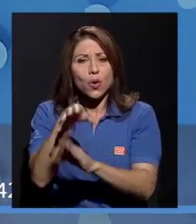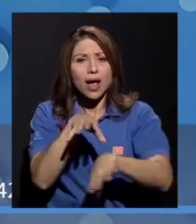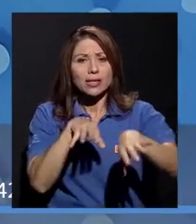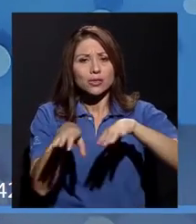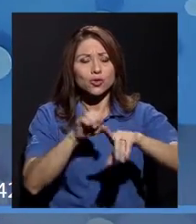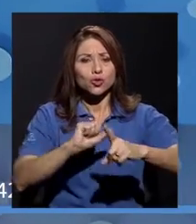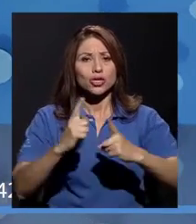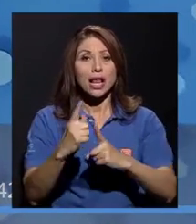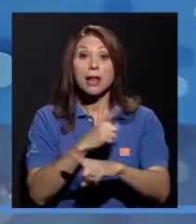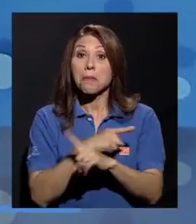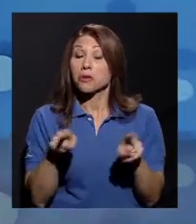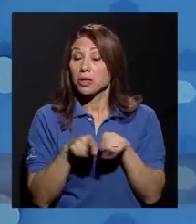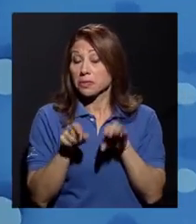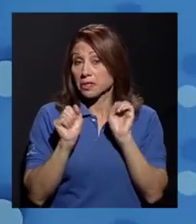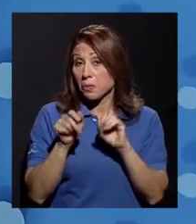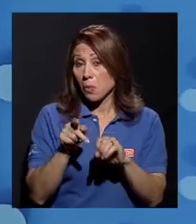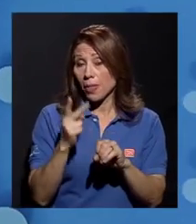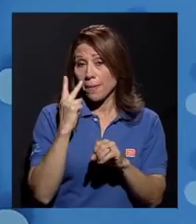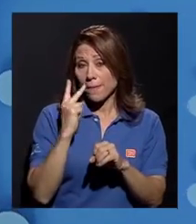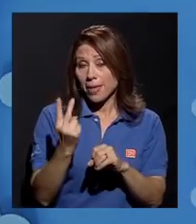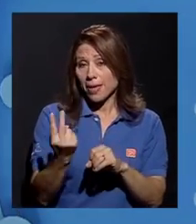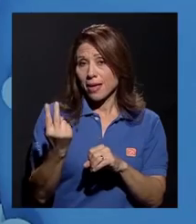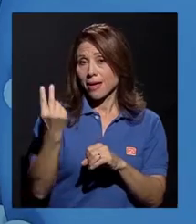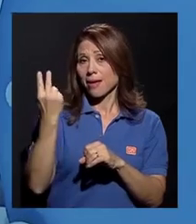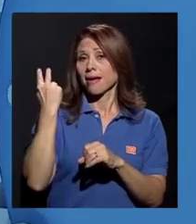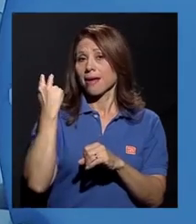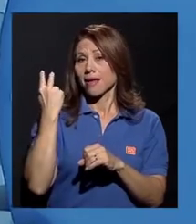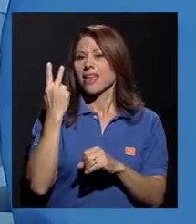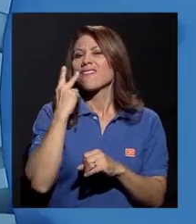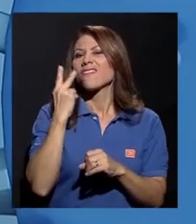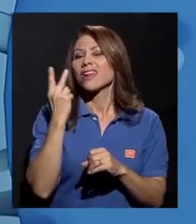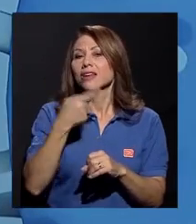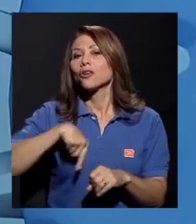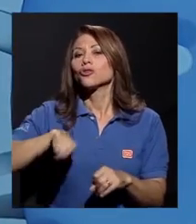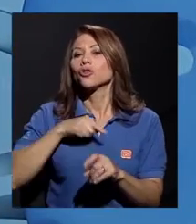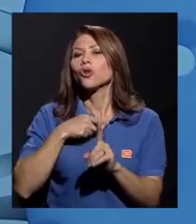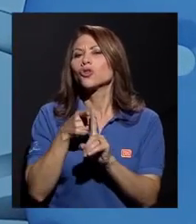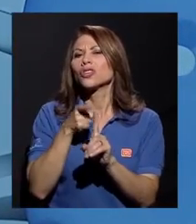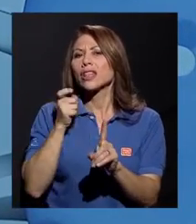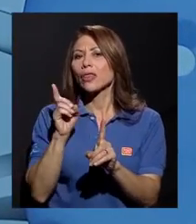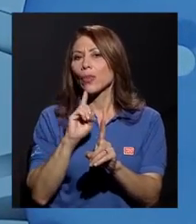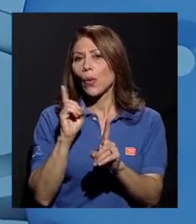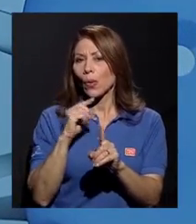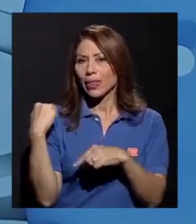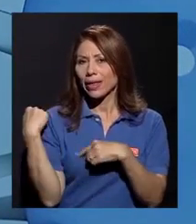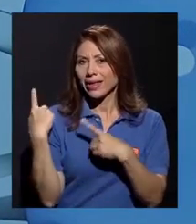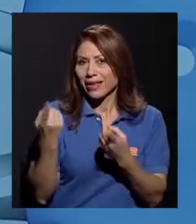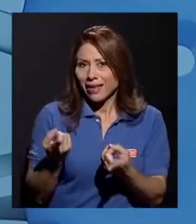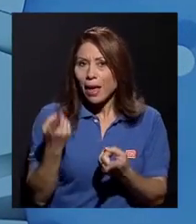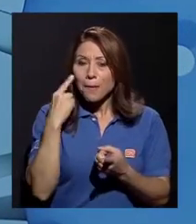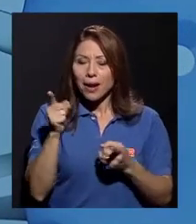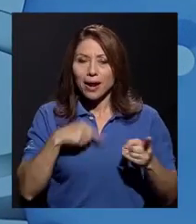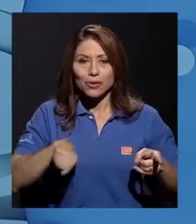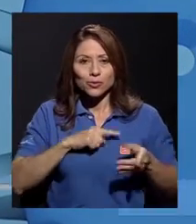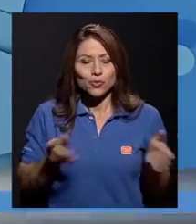nunca está de más mirar un poco al pasado y ver de dónde venimos para motivarnos y construir una idea de lo que